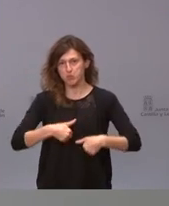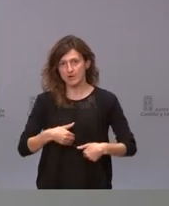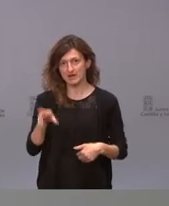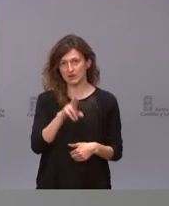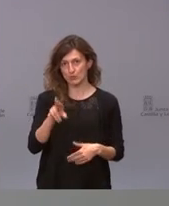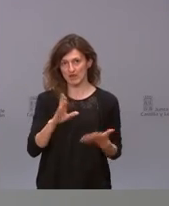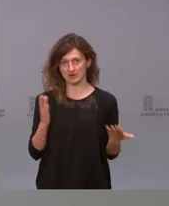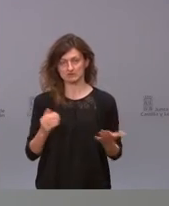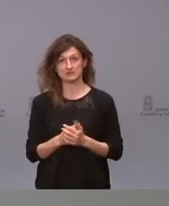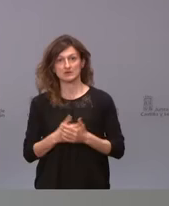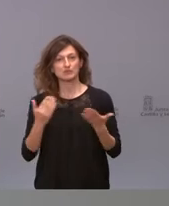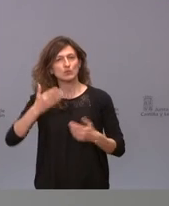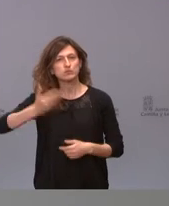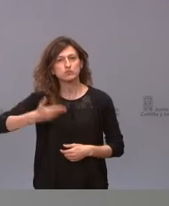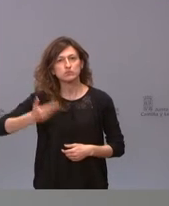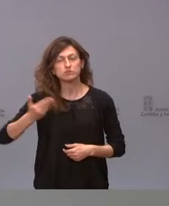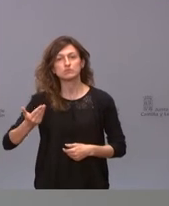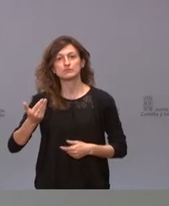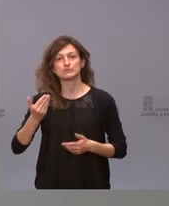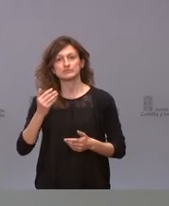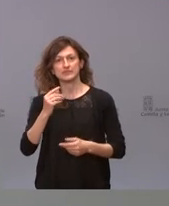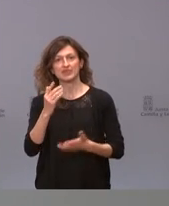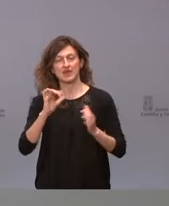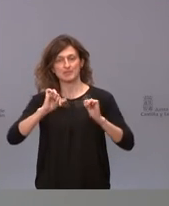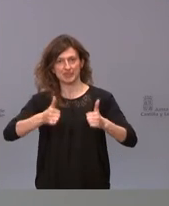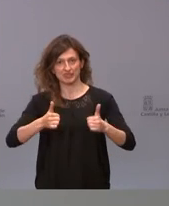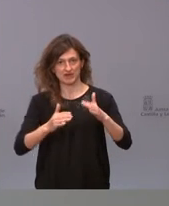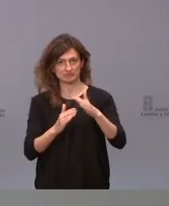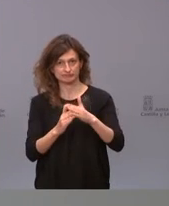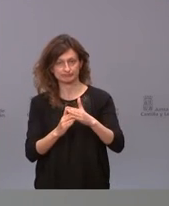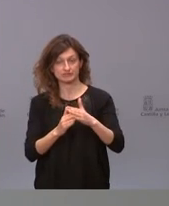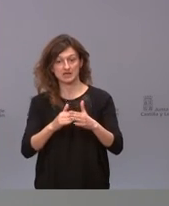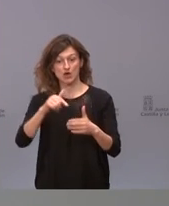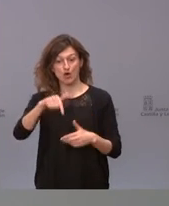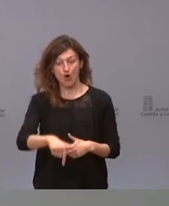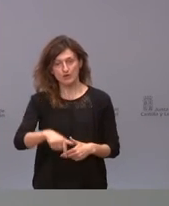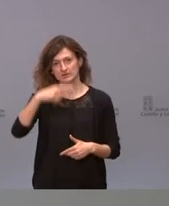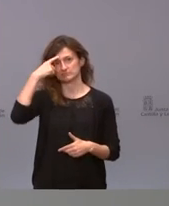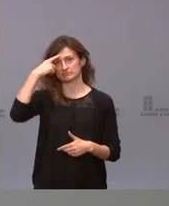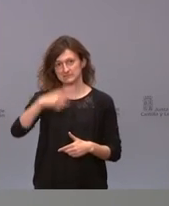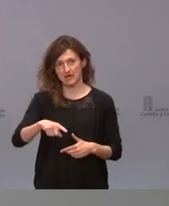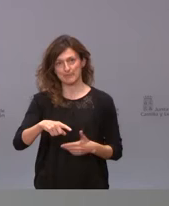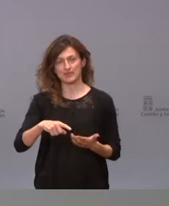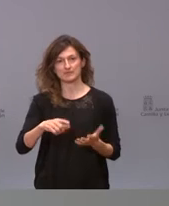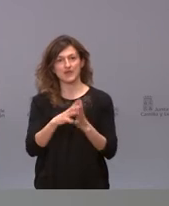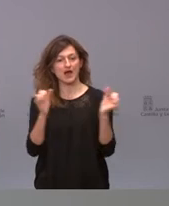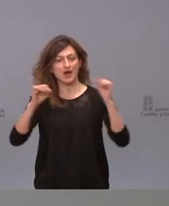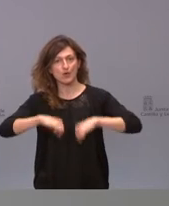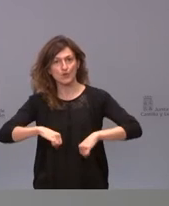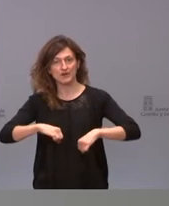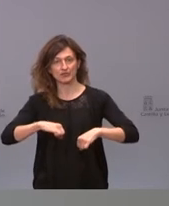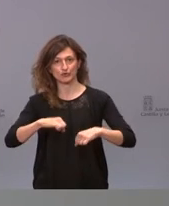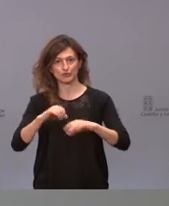que evidentemente era importante el ponerlo en marcha y a día de hoy sabemos y se ha acordado en todo el consejo